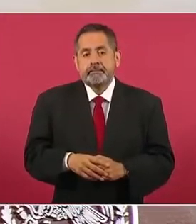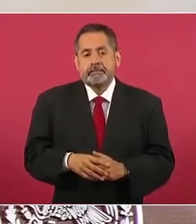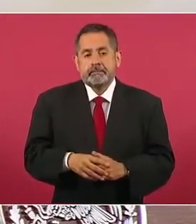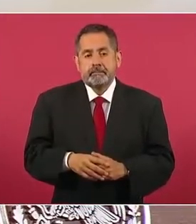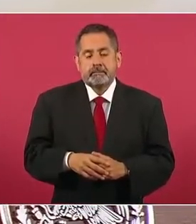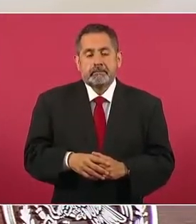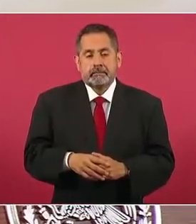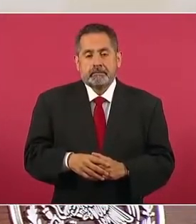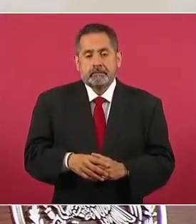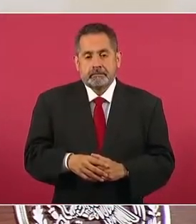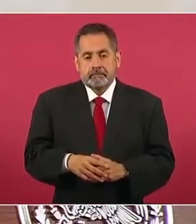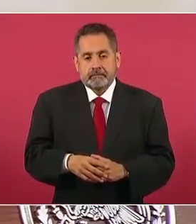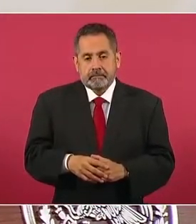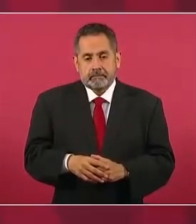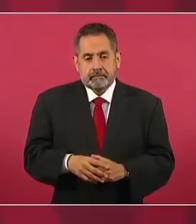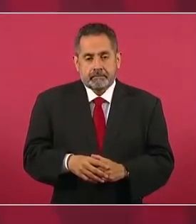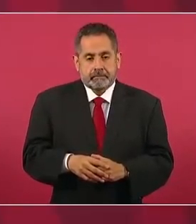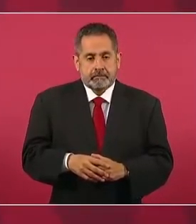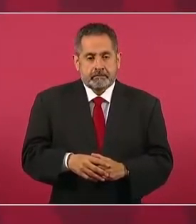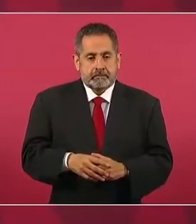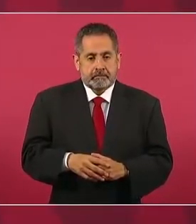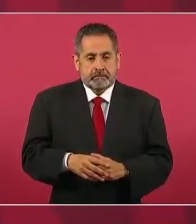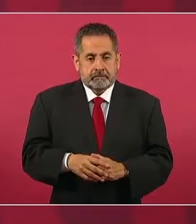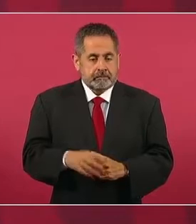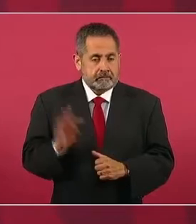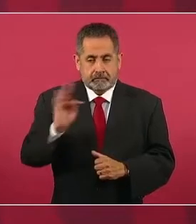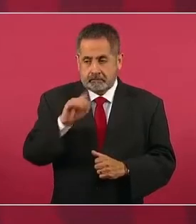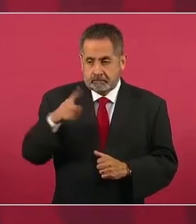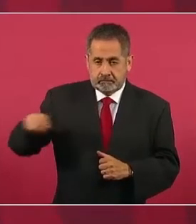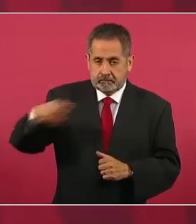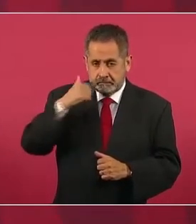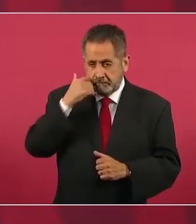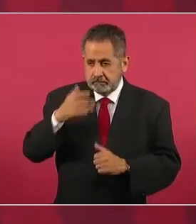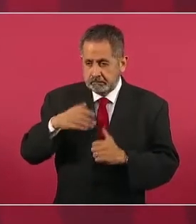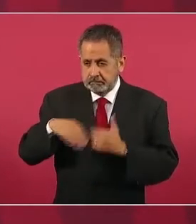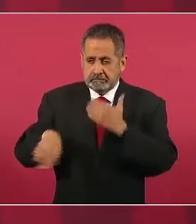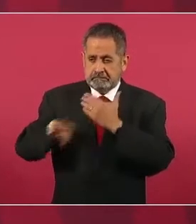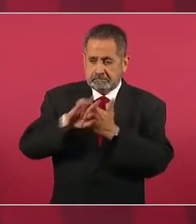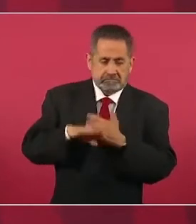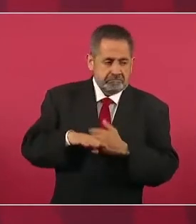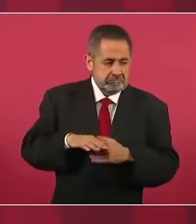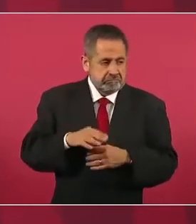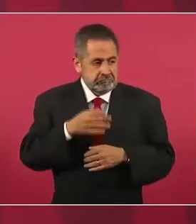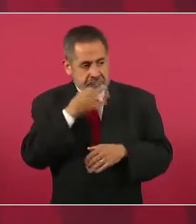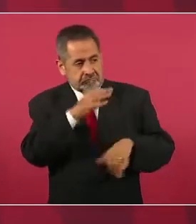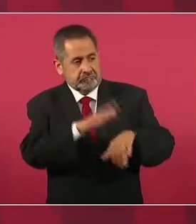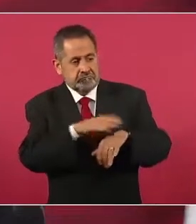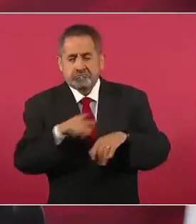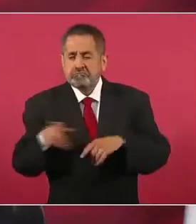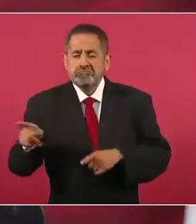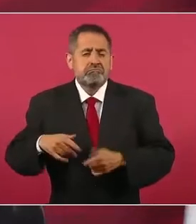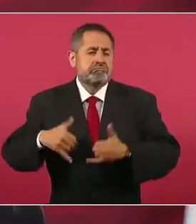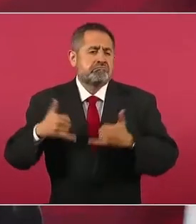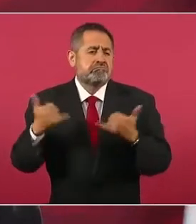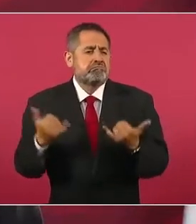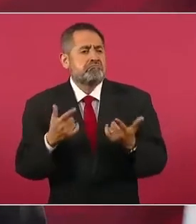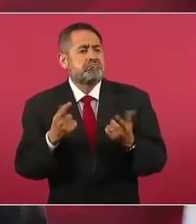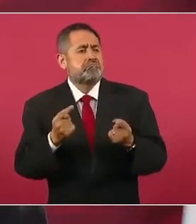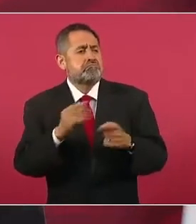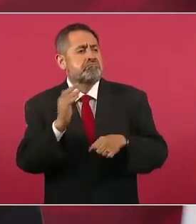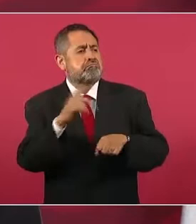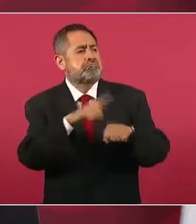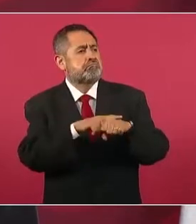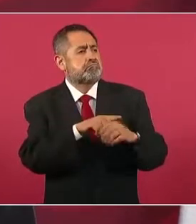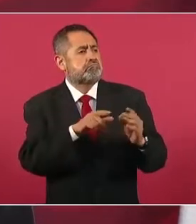propósito el mandarnos un mensaje o que no les importa si